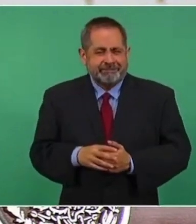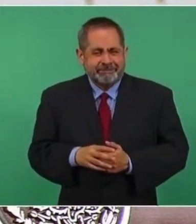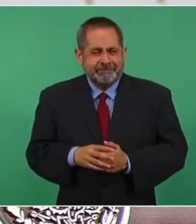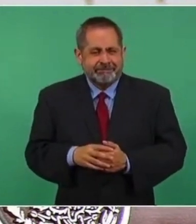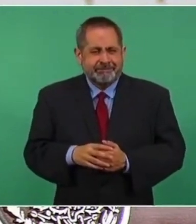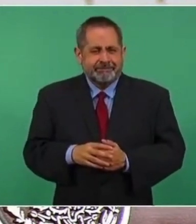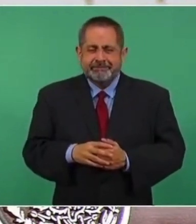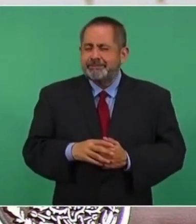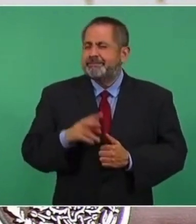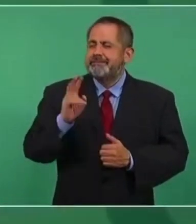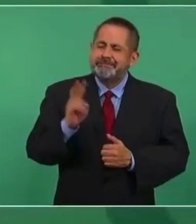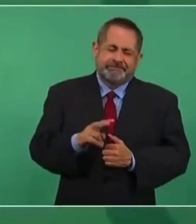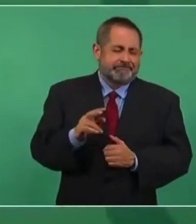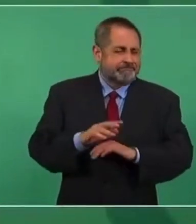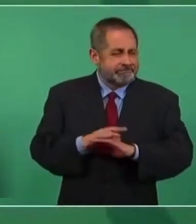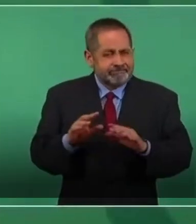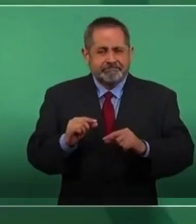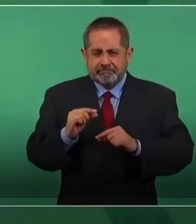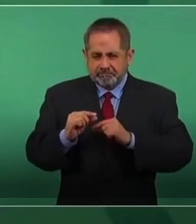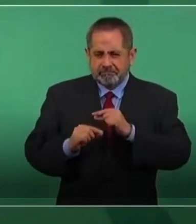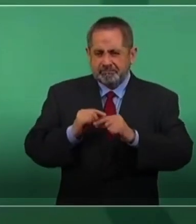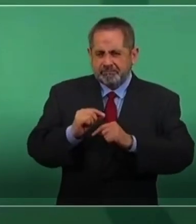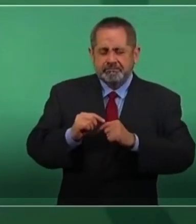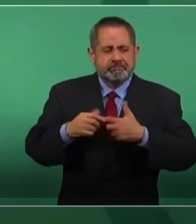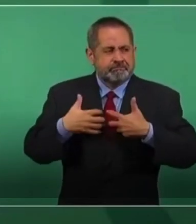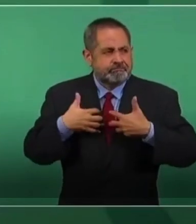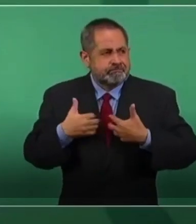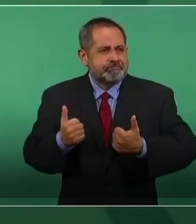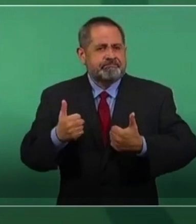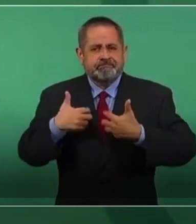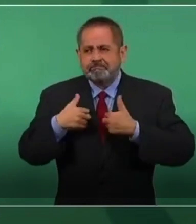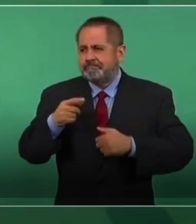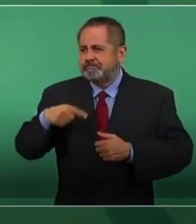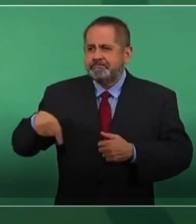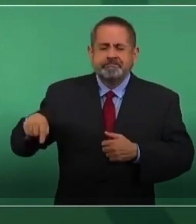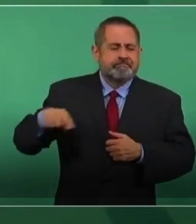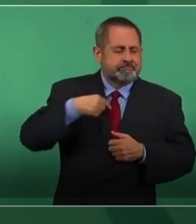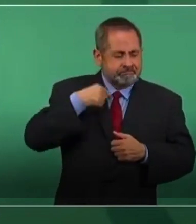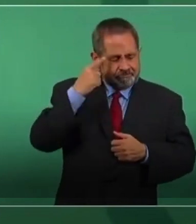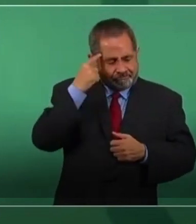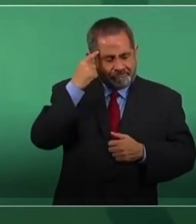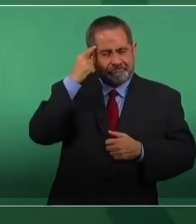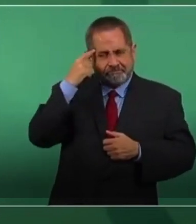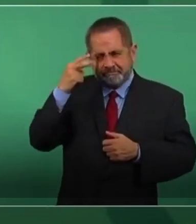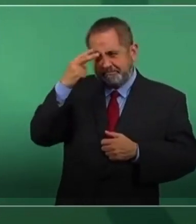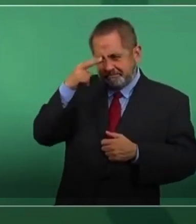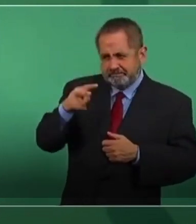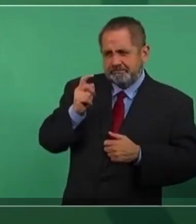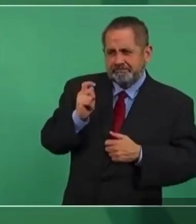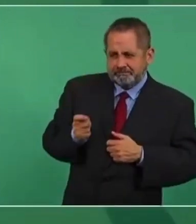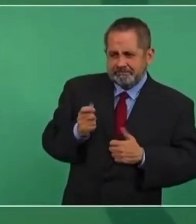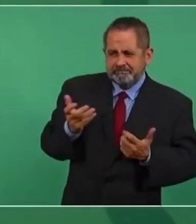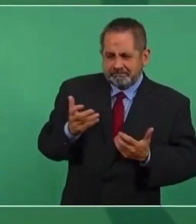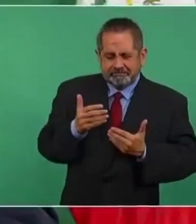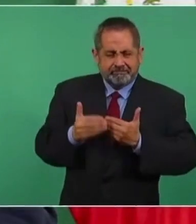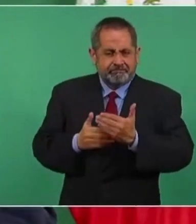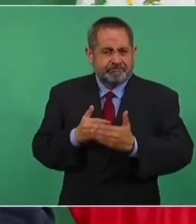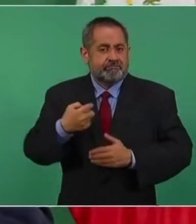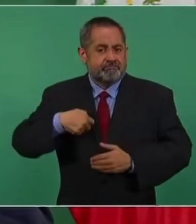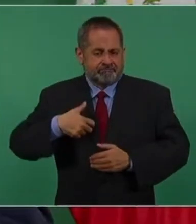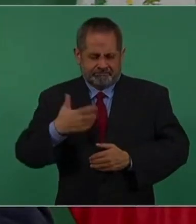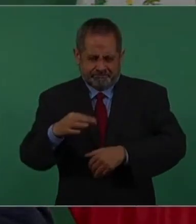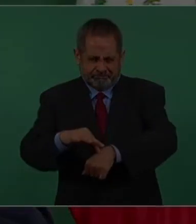Afortunadamente, poco a poco se va entendiendo lo que vamos llevando a cabo con hechos.